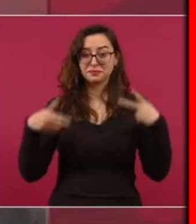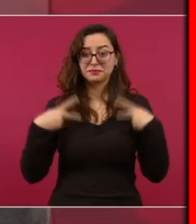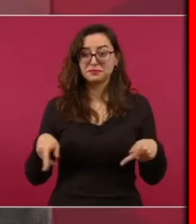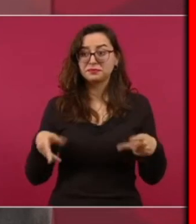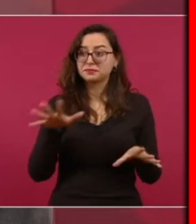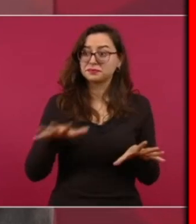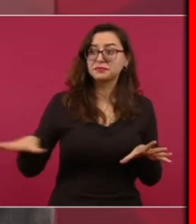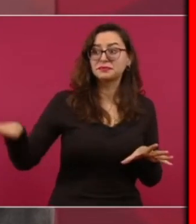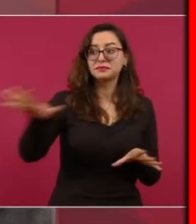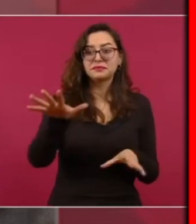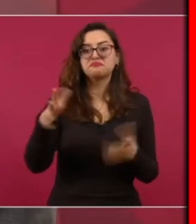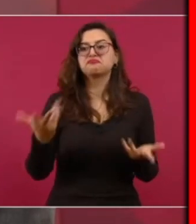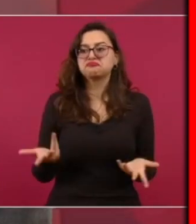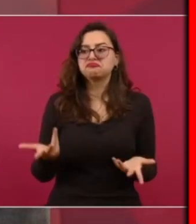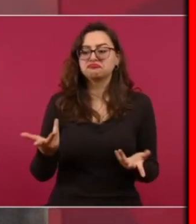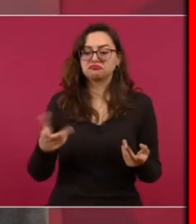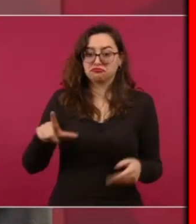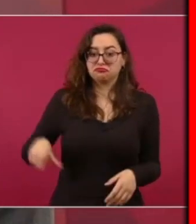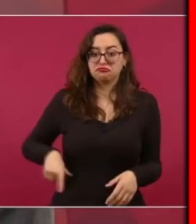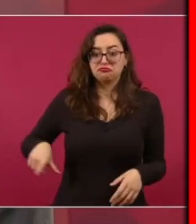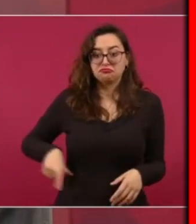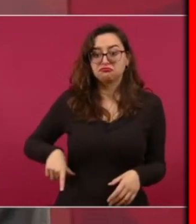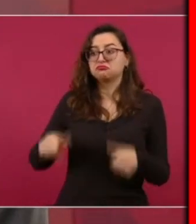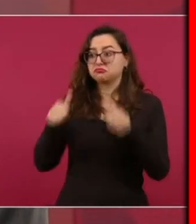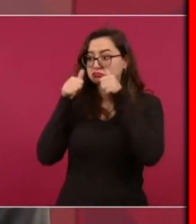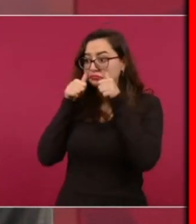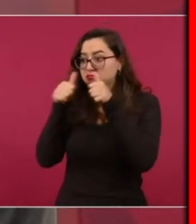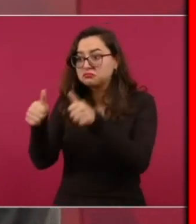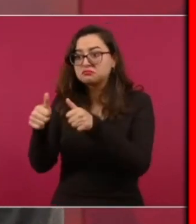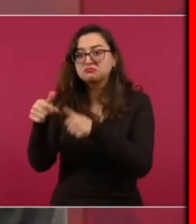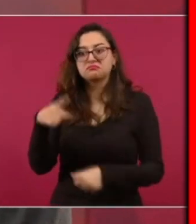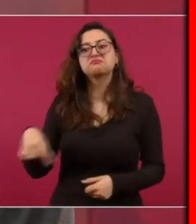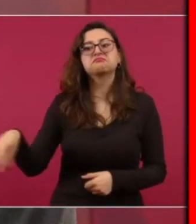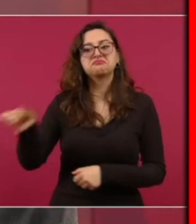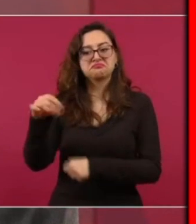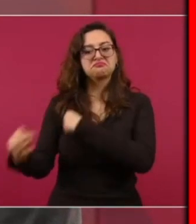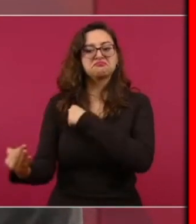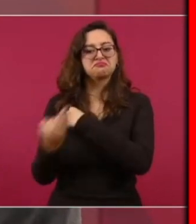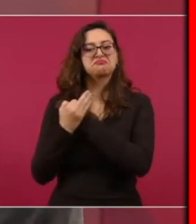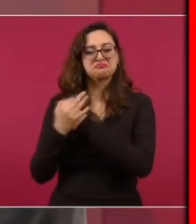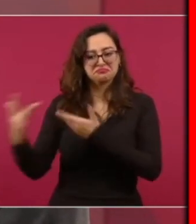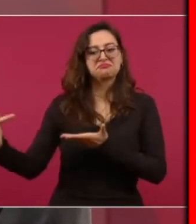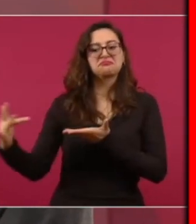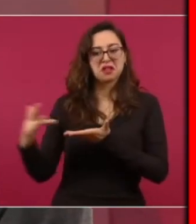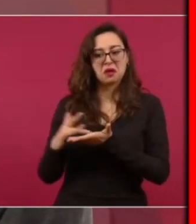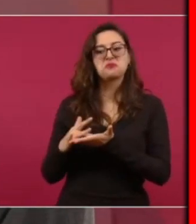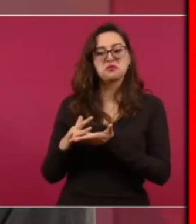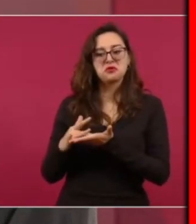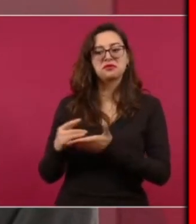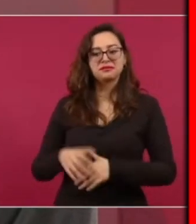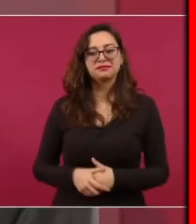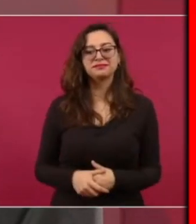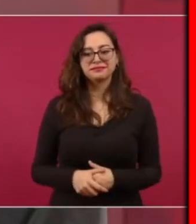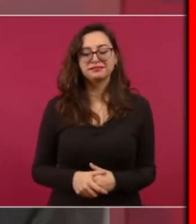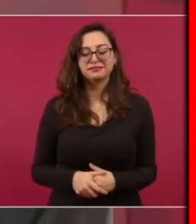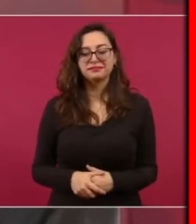la gente responde No es cierto, repito una